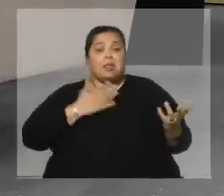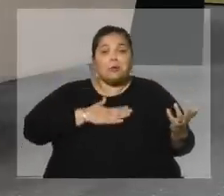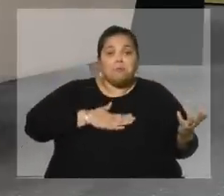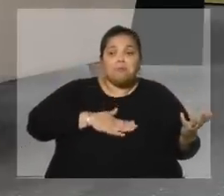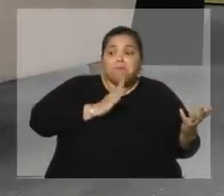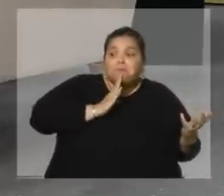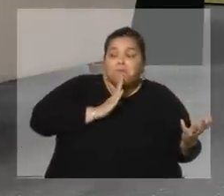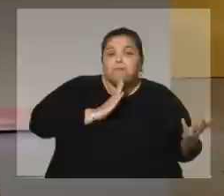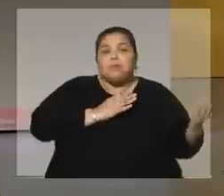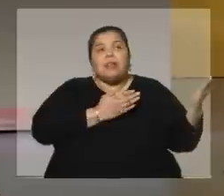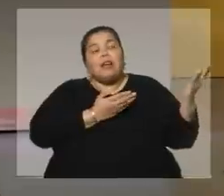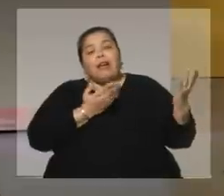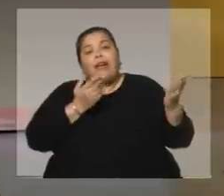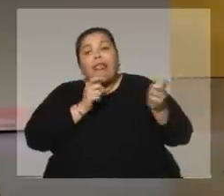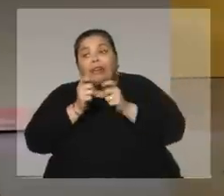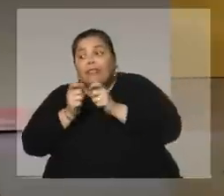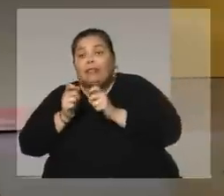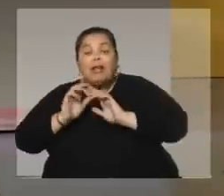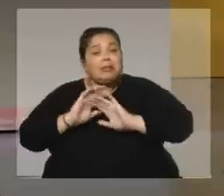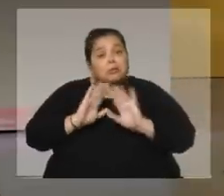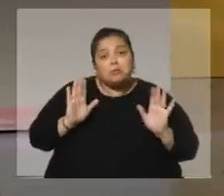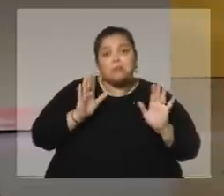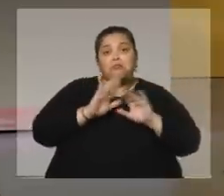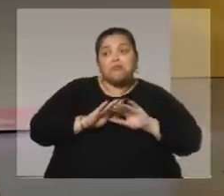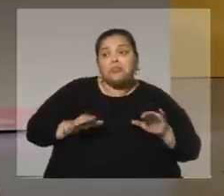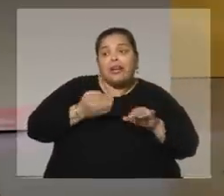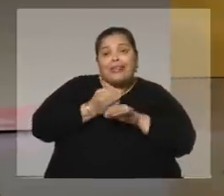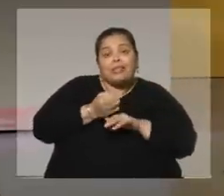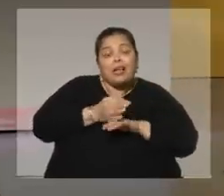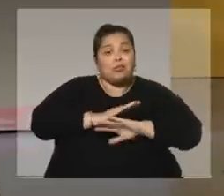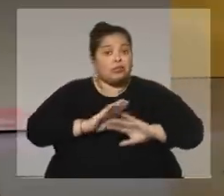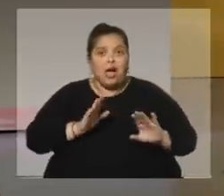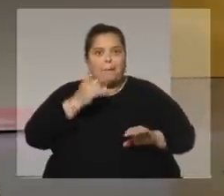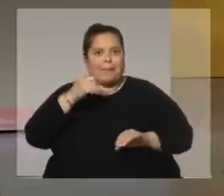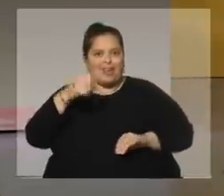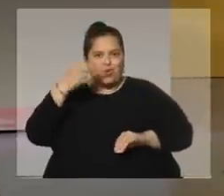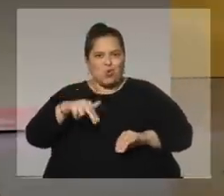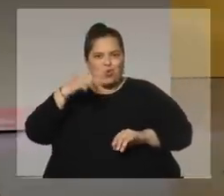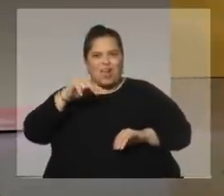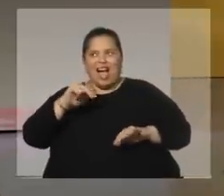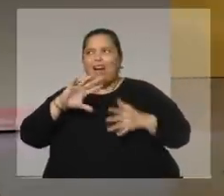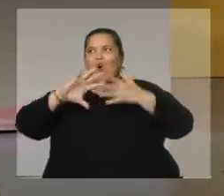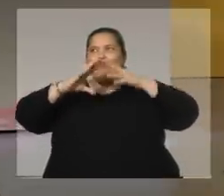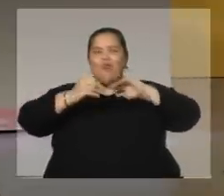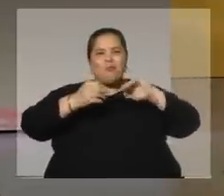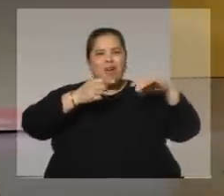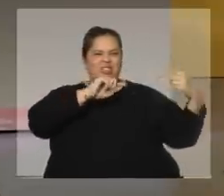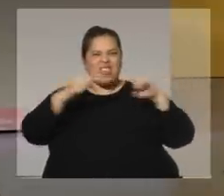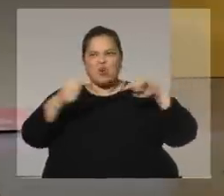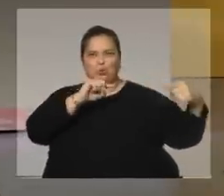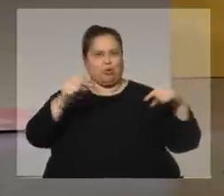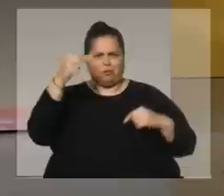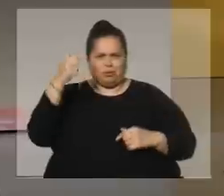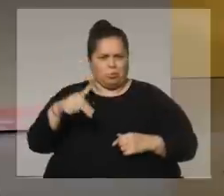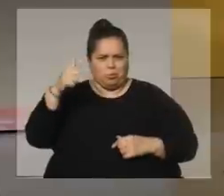entrevistando, haciendo de anfitrión y enseñando, pero nunca en una posibilidad de discusión.